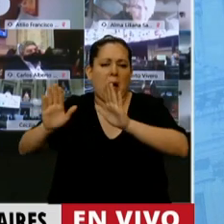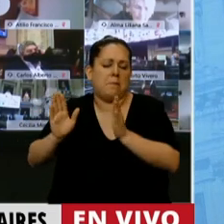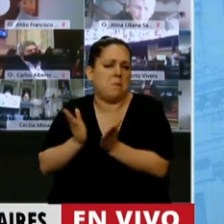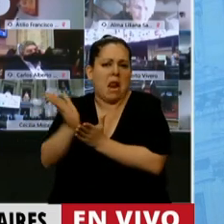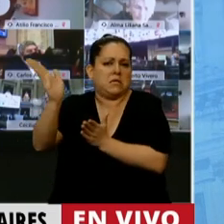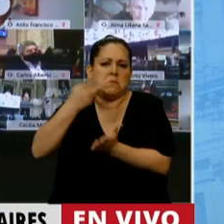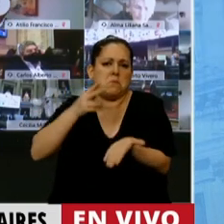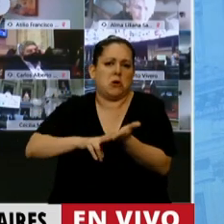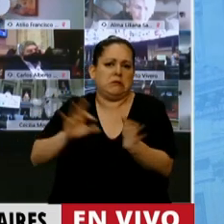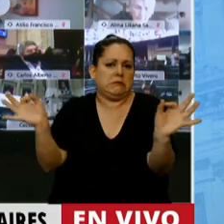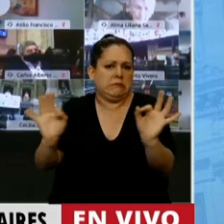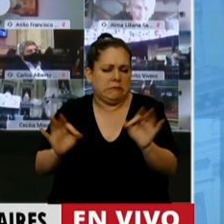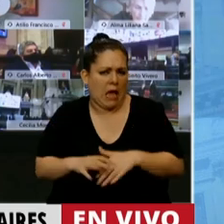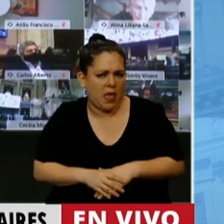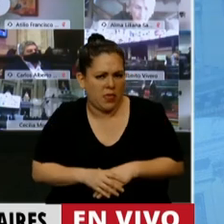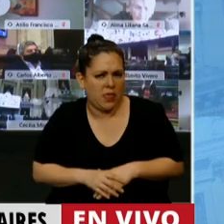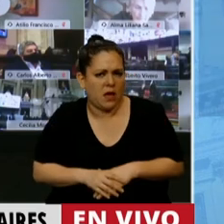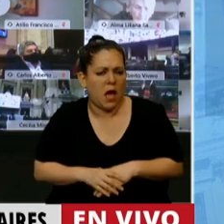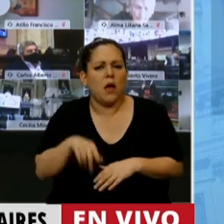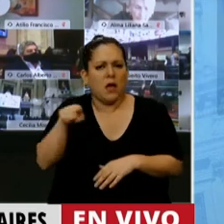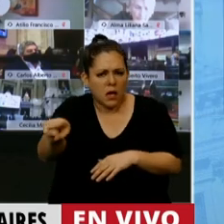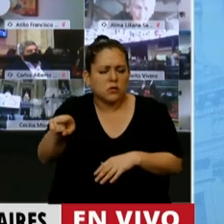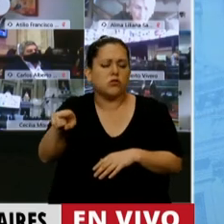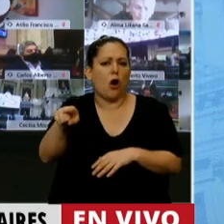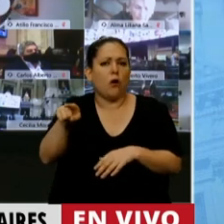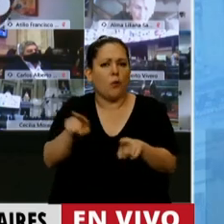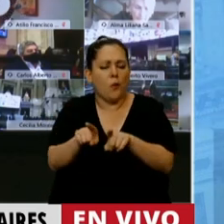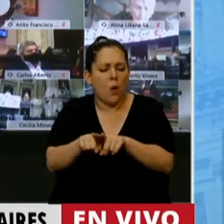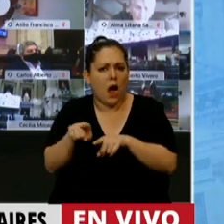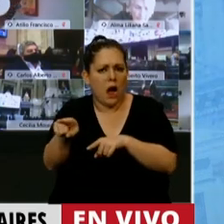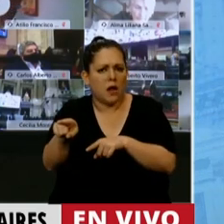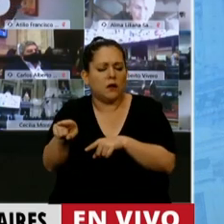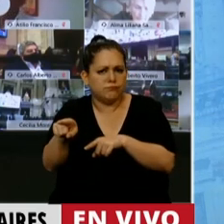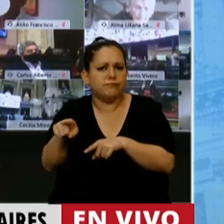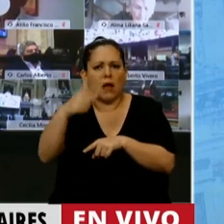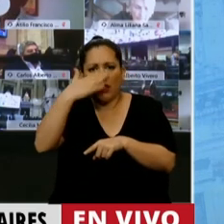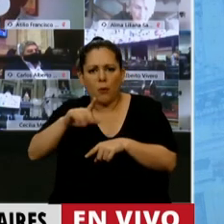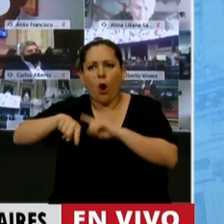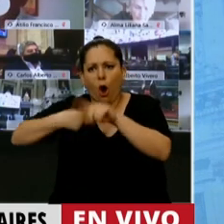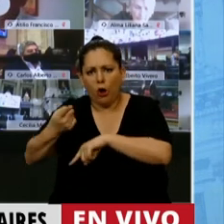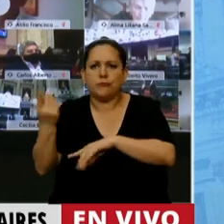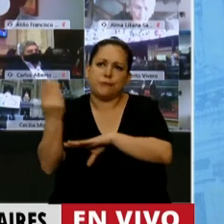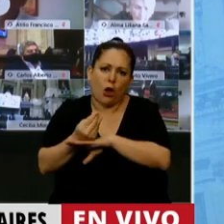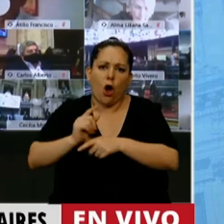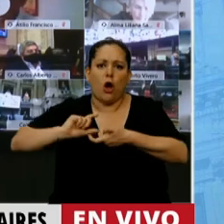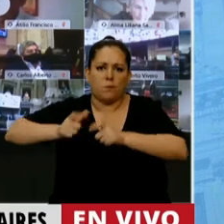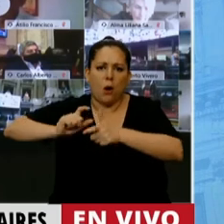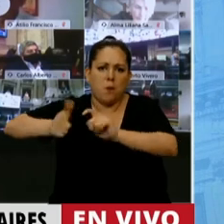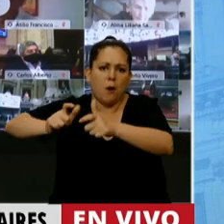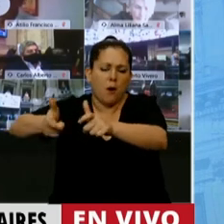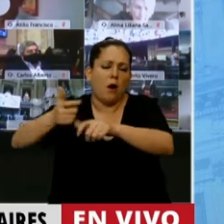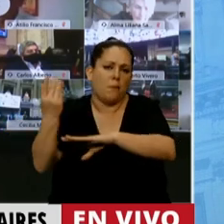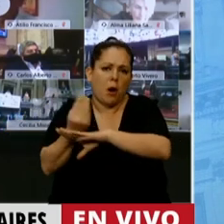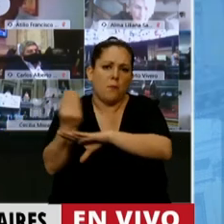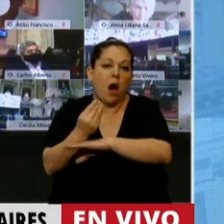imponiendo una nueva movilidad. pasa a los gobiernos, pasa uno, cambia la movilidad y roba algo, pasa otro, cambia la movilidad y roba algo, ahora del 82